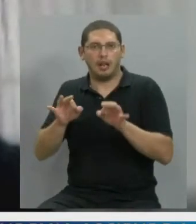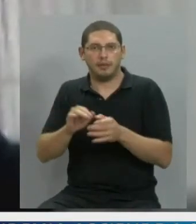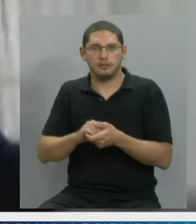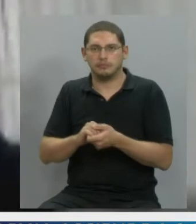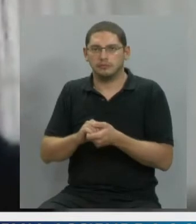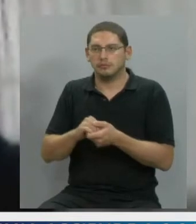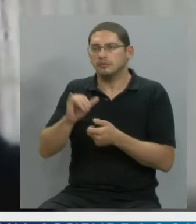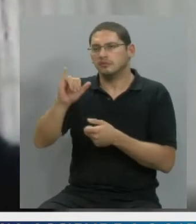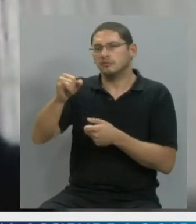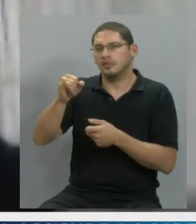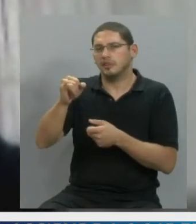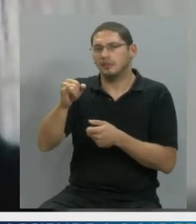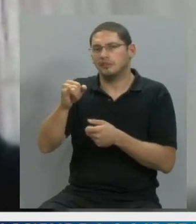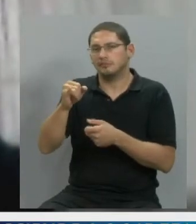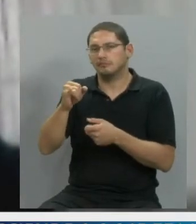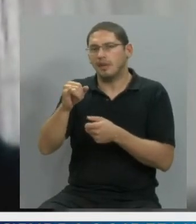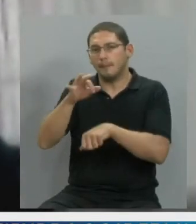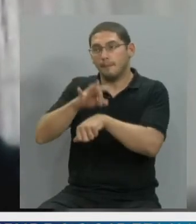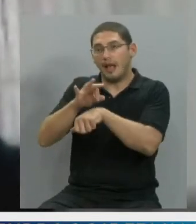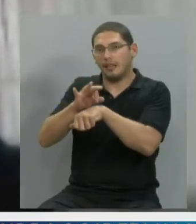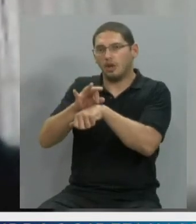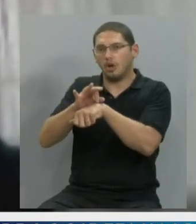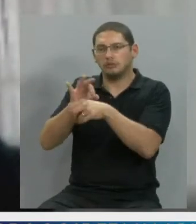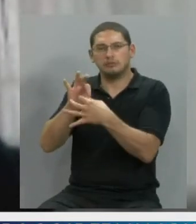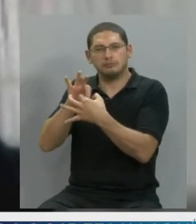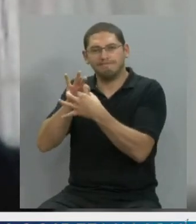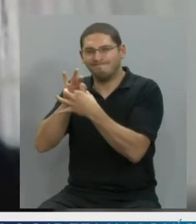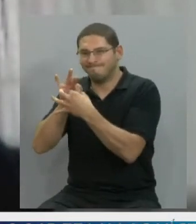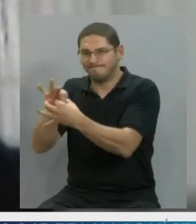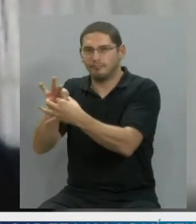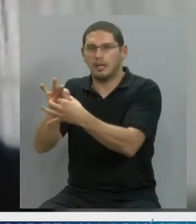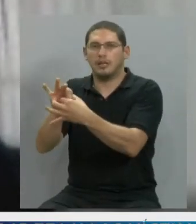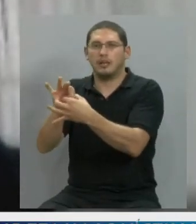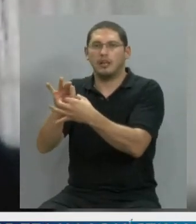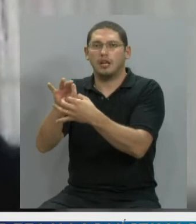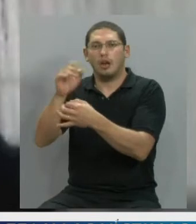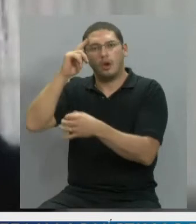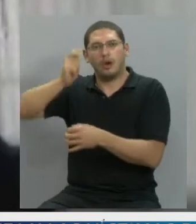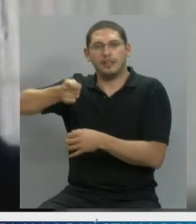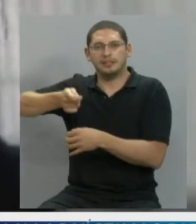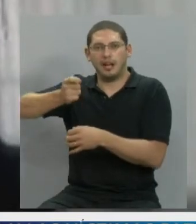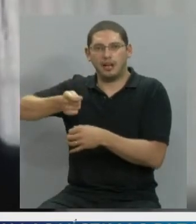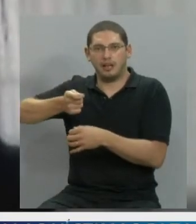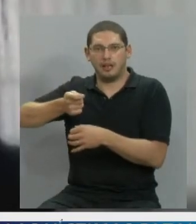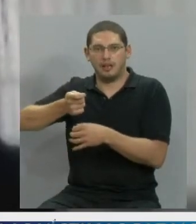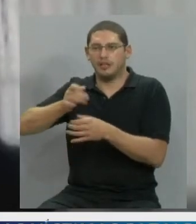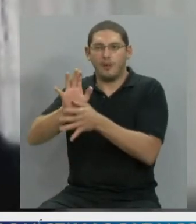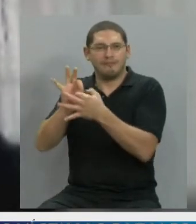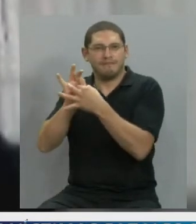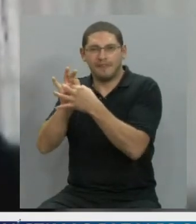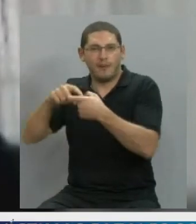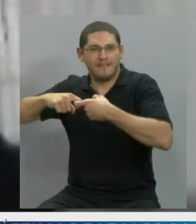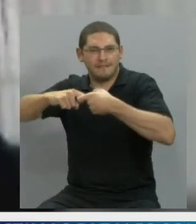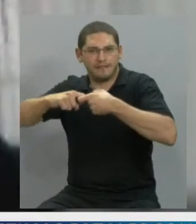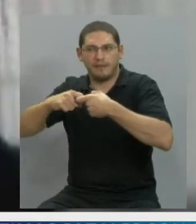Totalmente. Existe la corporación médica que va de la mano ligadita de la corporación judicial. Yo quiero hacer una aclaración. No